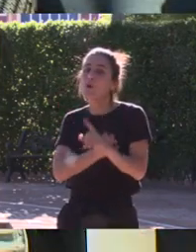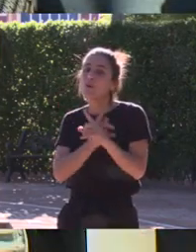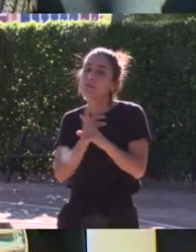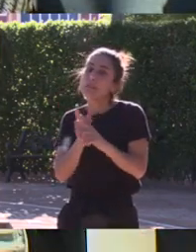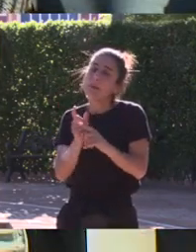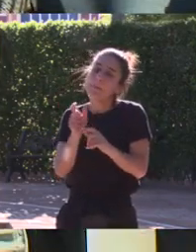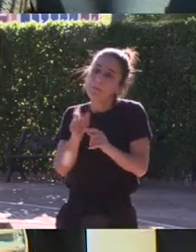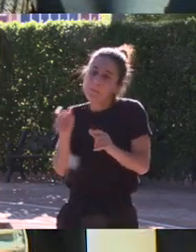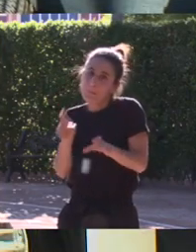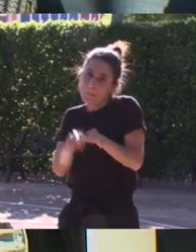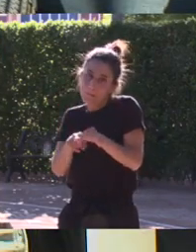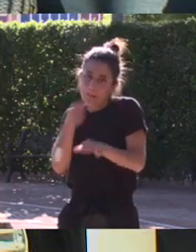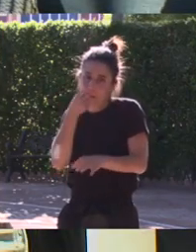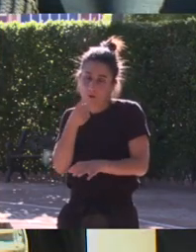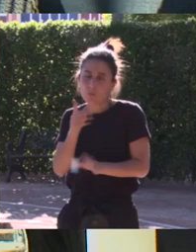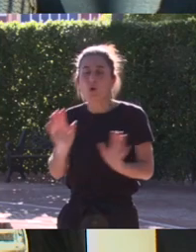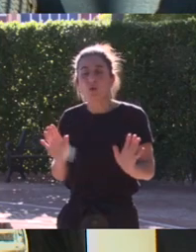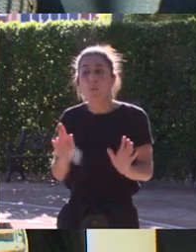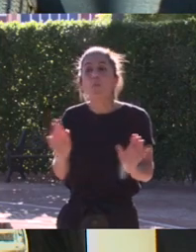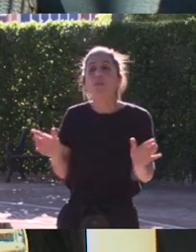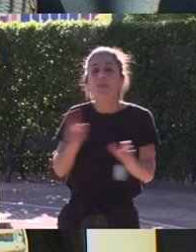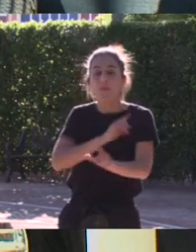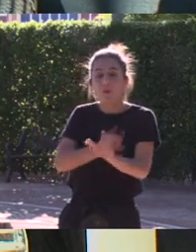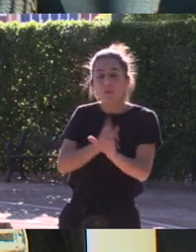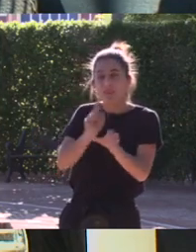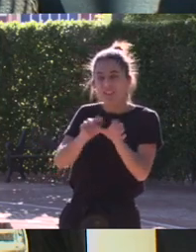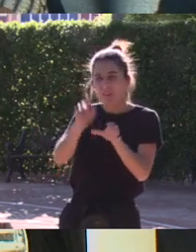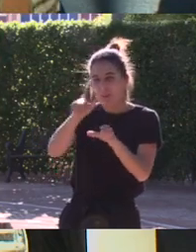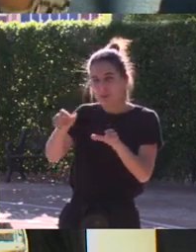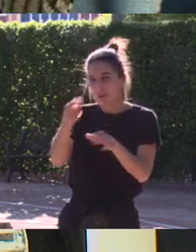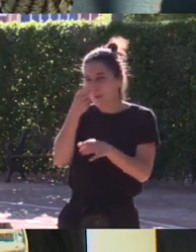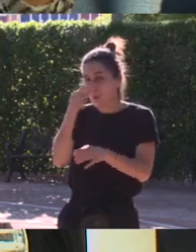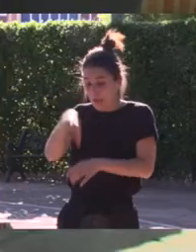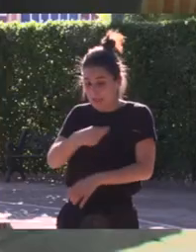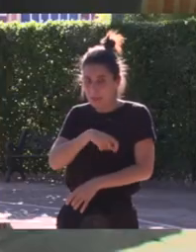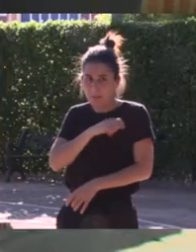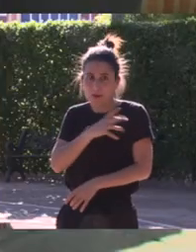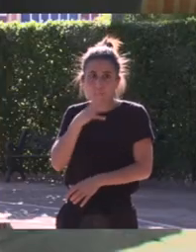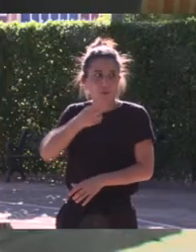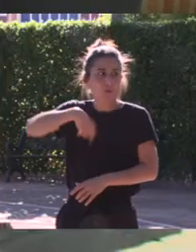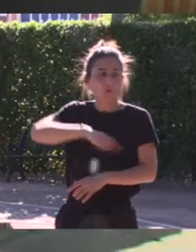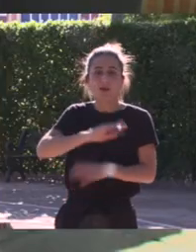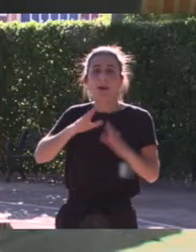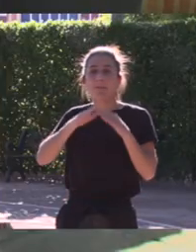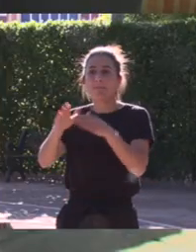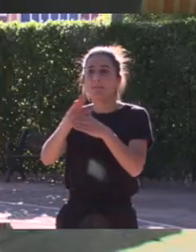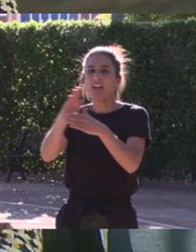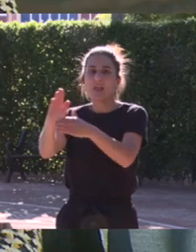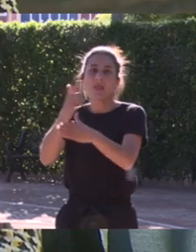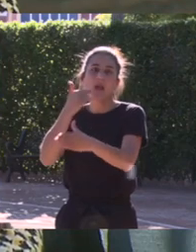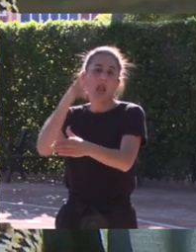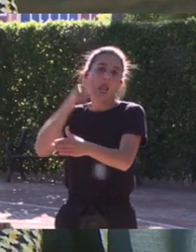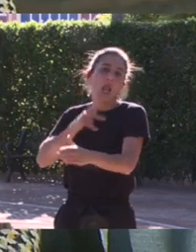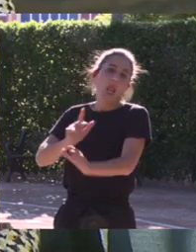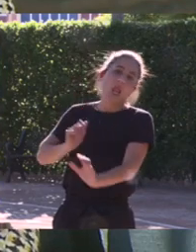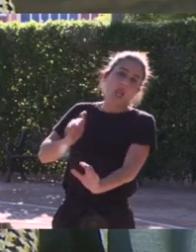bueno minoritario en España en España porque realmente en la vela le hemos puesto esa etiqueta de deporte elitista